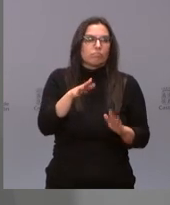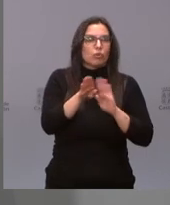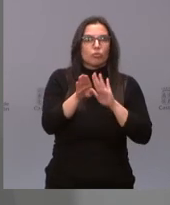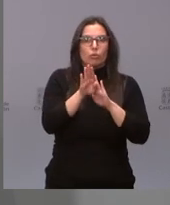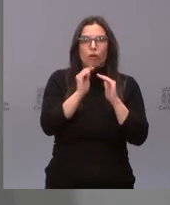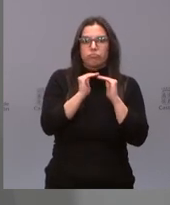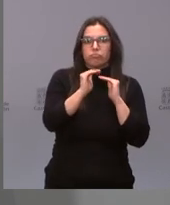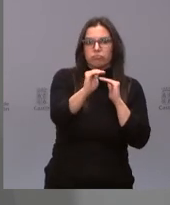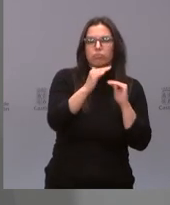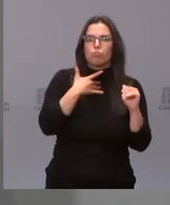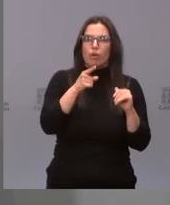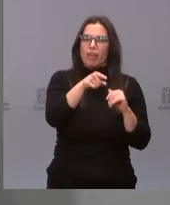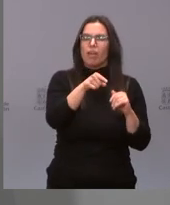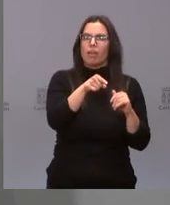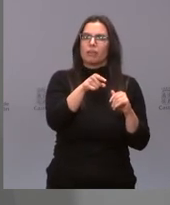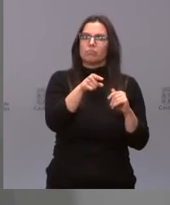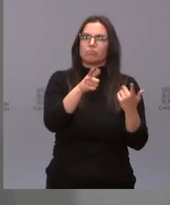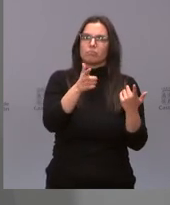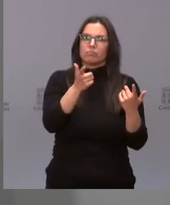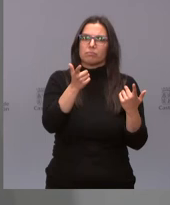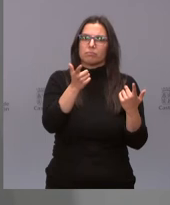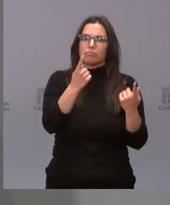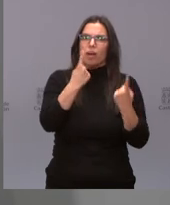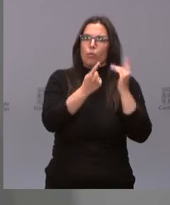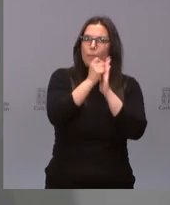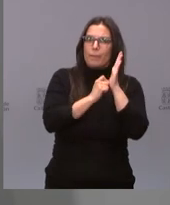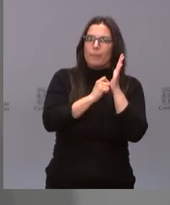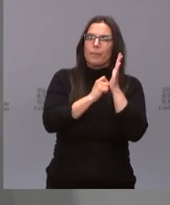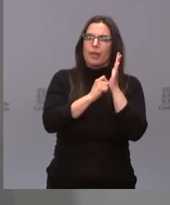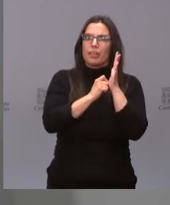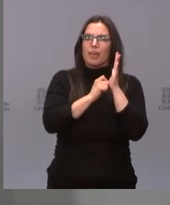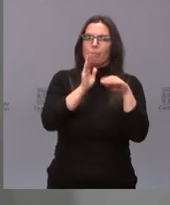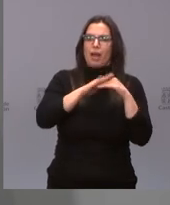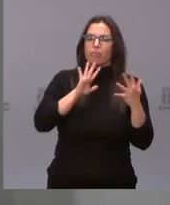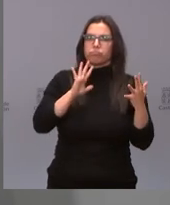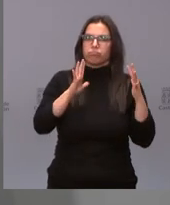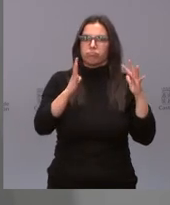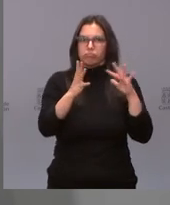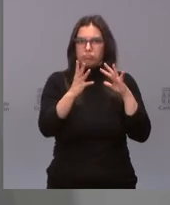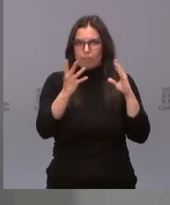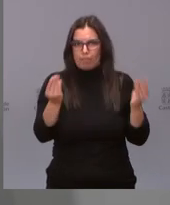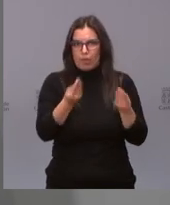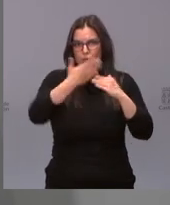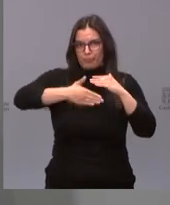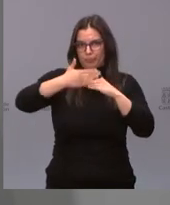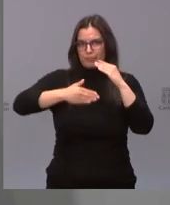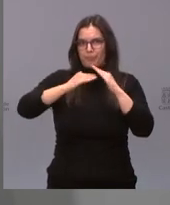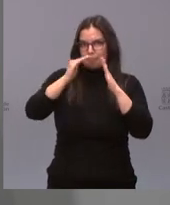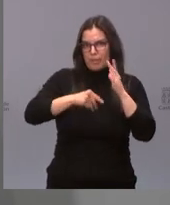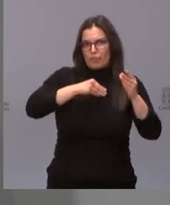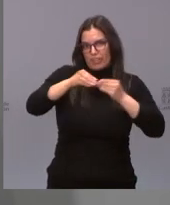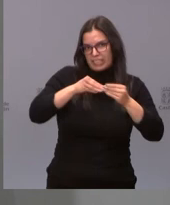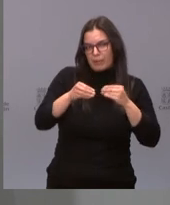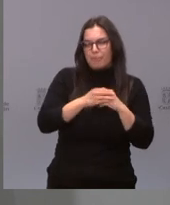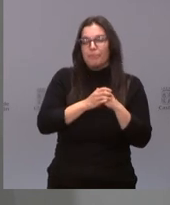permitir poder tomar algunas medidas de desescalada. En cuanto a vacunación masiva,